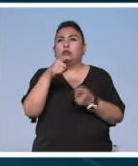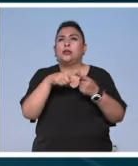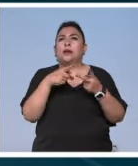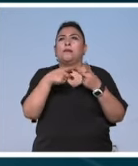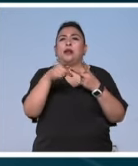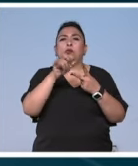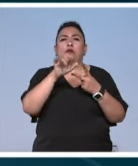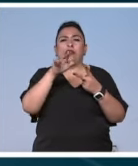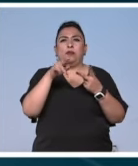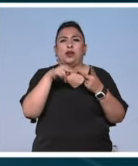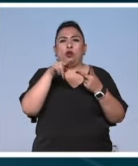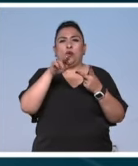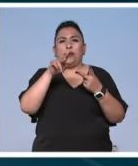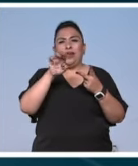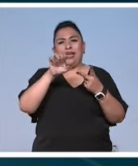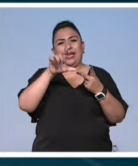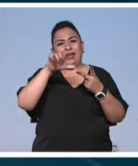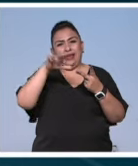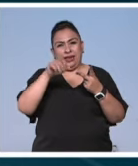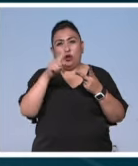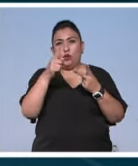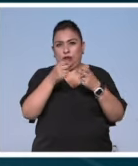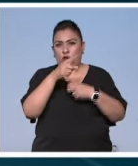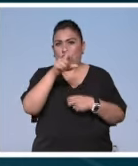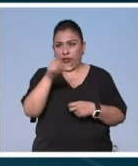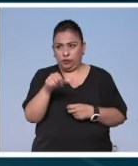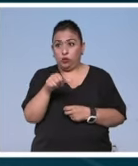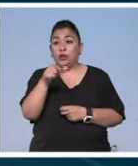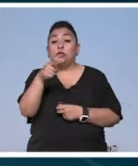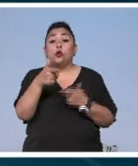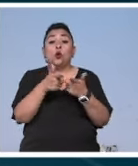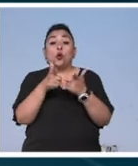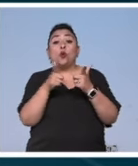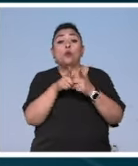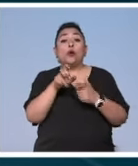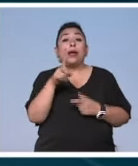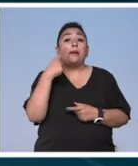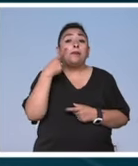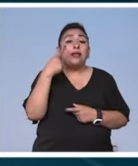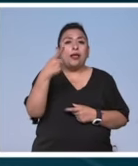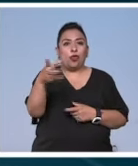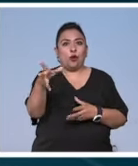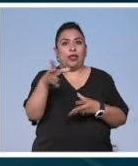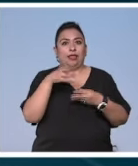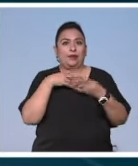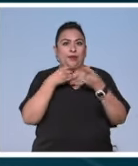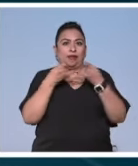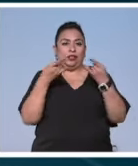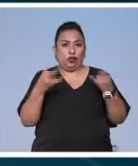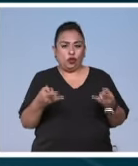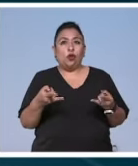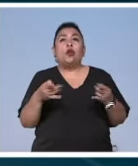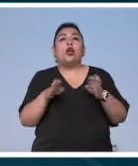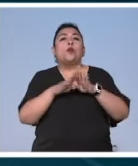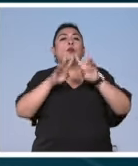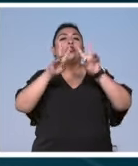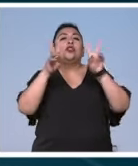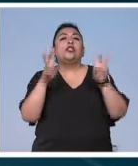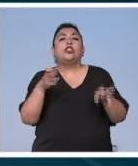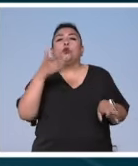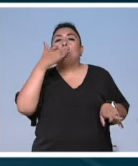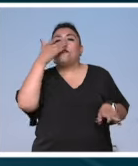iberoamericano de novela Elena Poniatowska un año después la compañía El Mirador adapta esta historia a la escena bajo el título